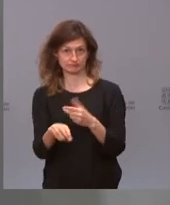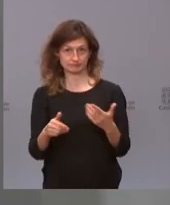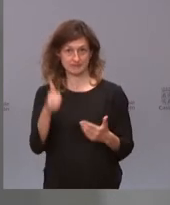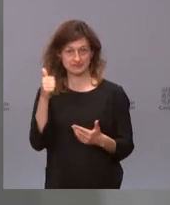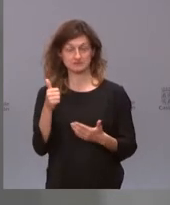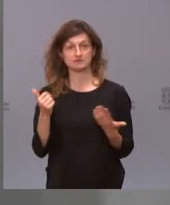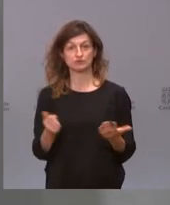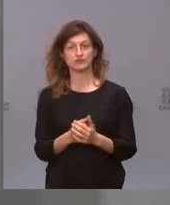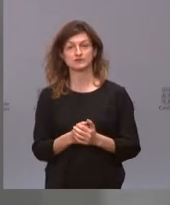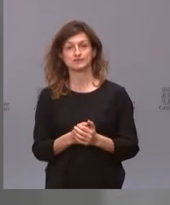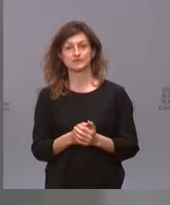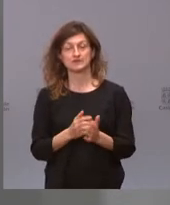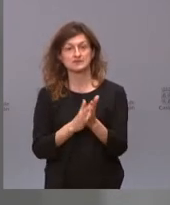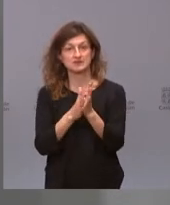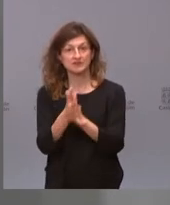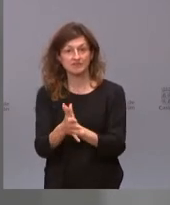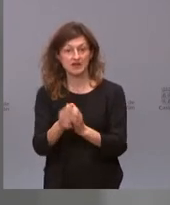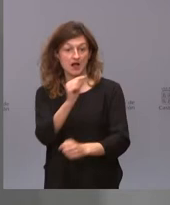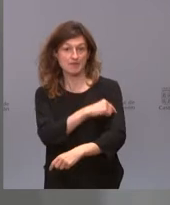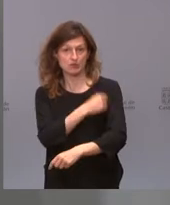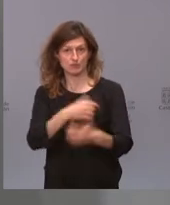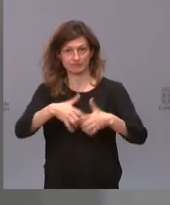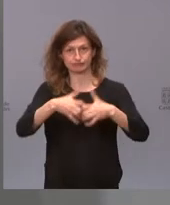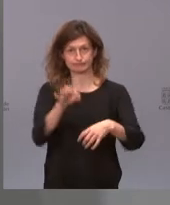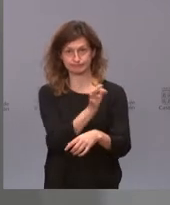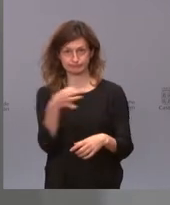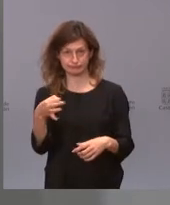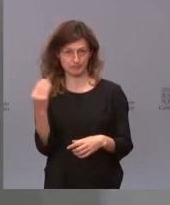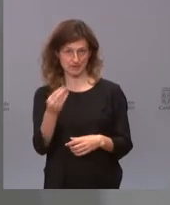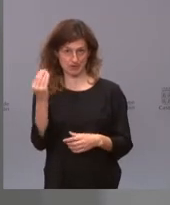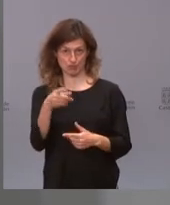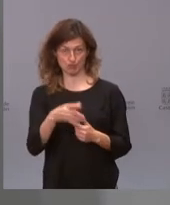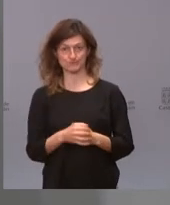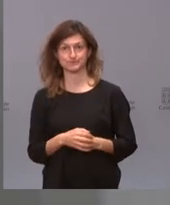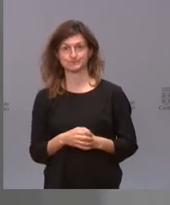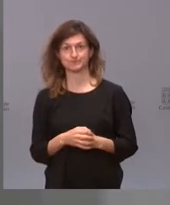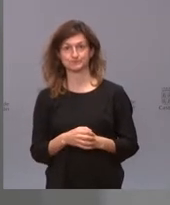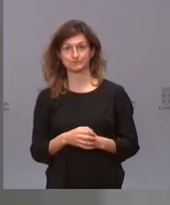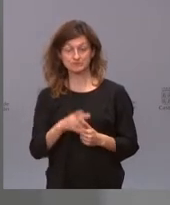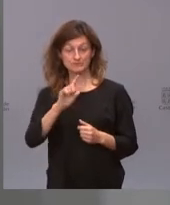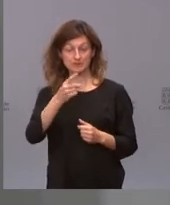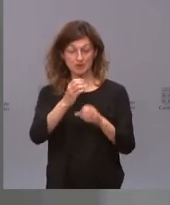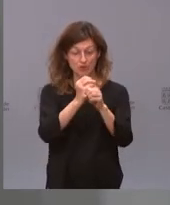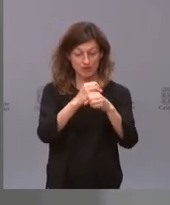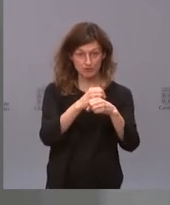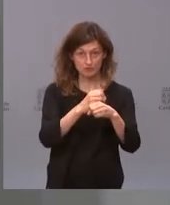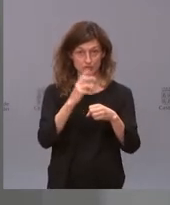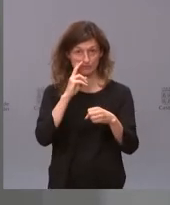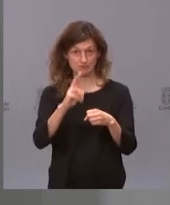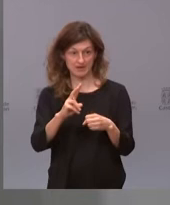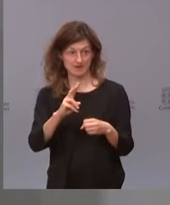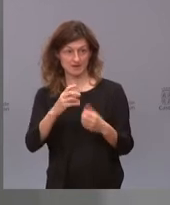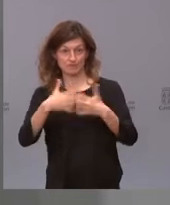efectividad aumenta, o sea, hace que la eficacia previa que haya podido ser determinada en el laboratorio se incremente su